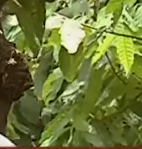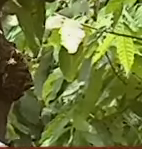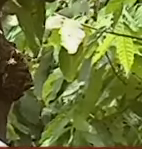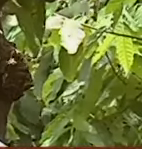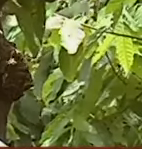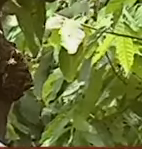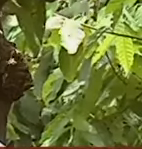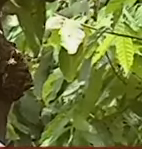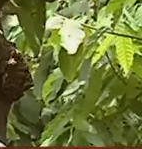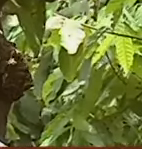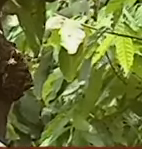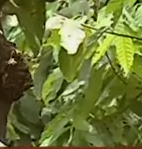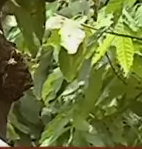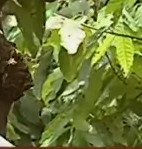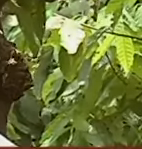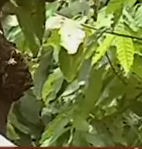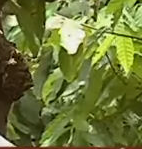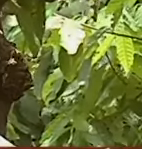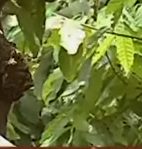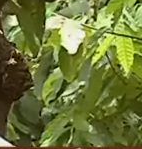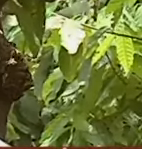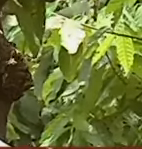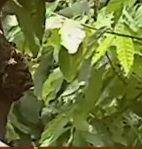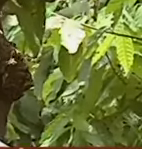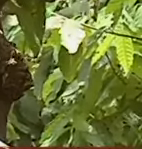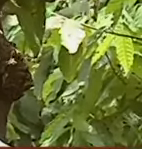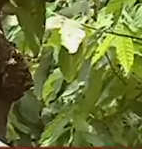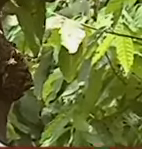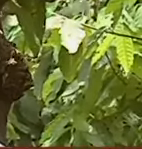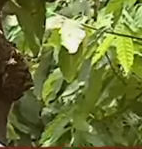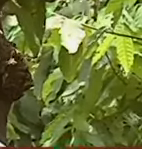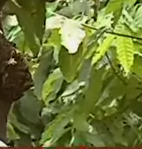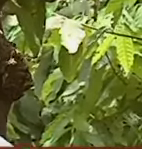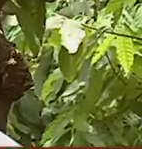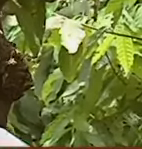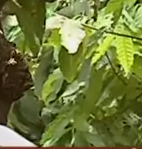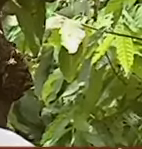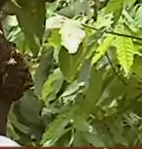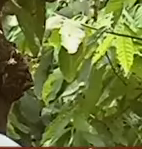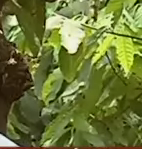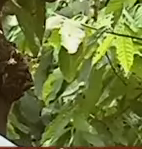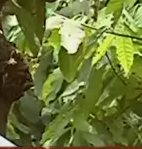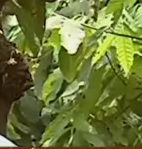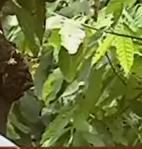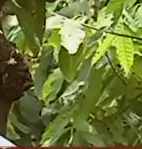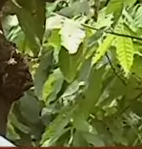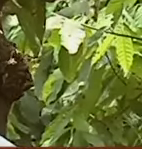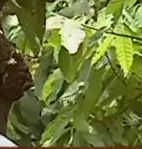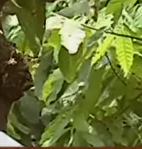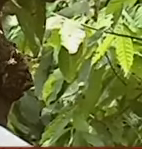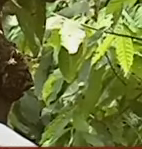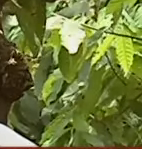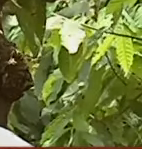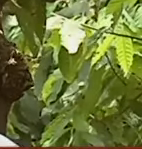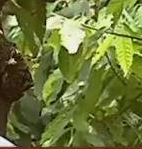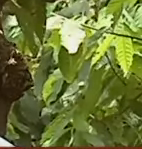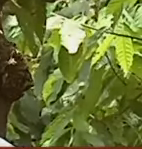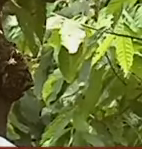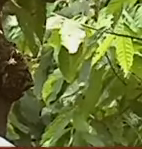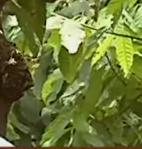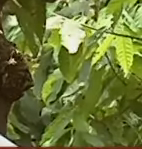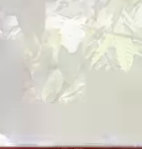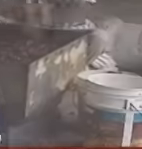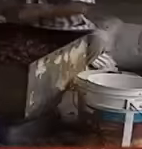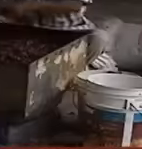Y obviamente El chocolate La cáscara Esa se transforma En un abono orgánico Rico en